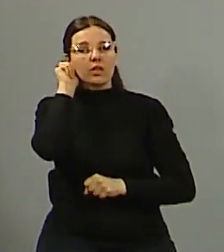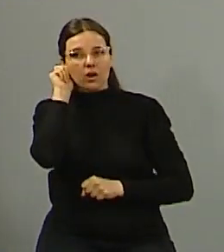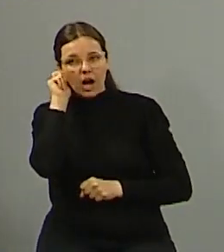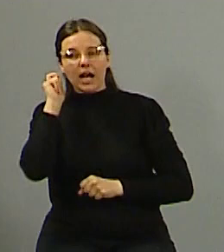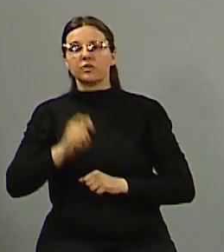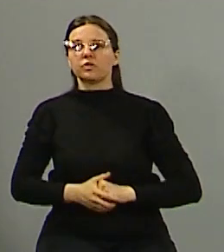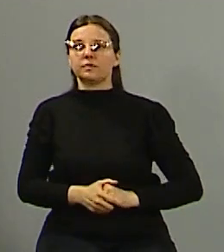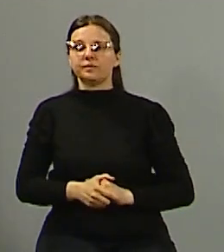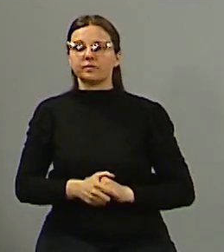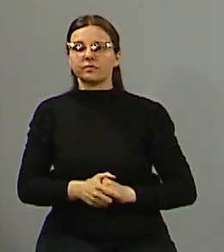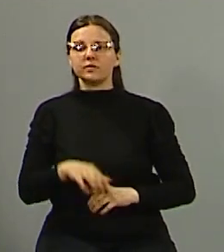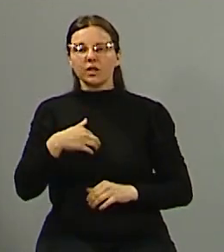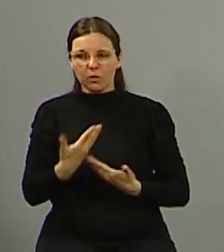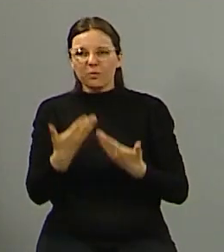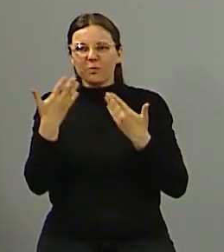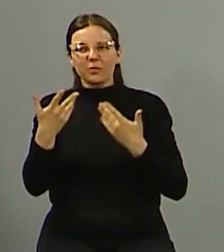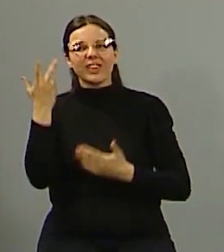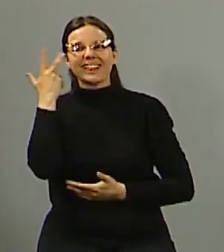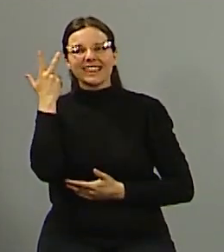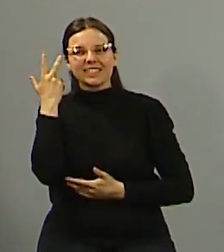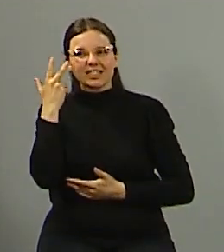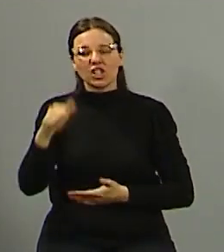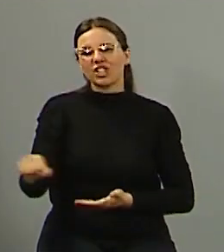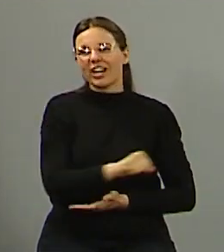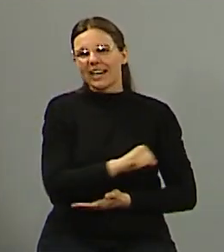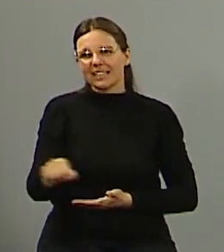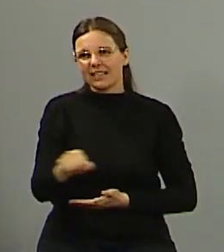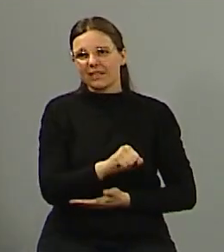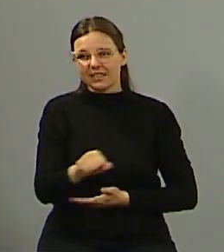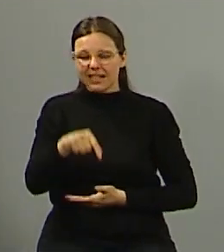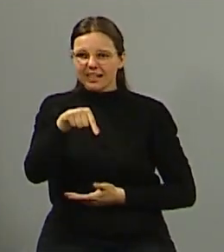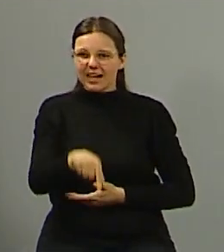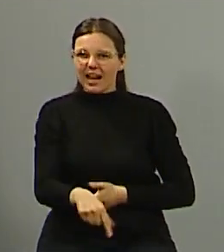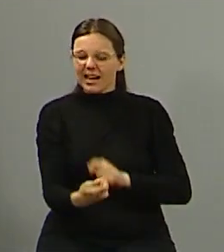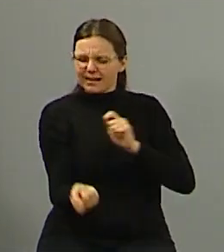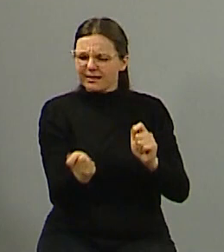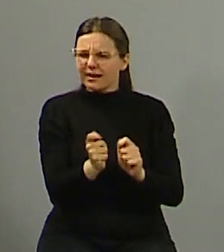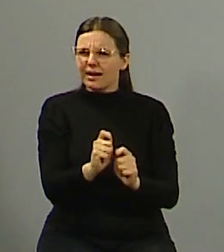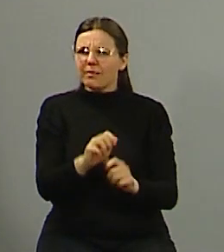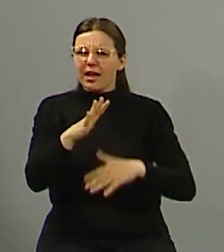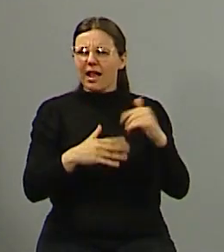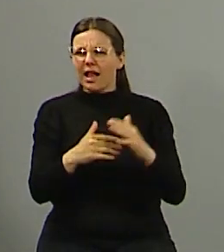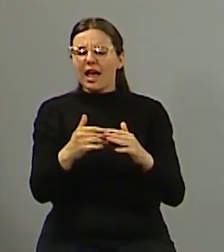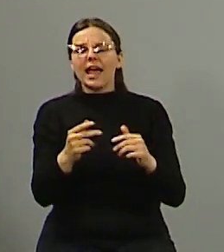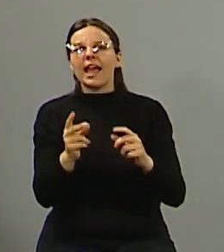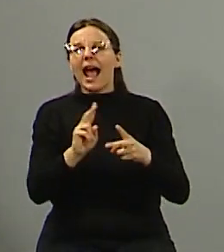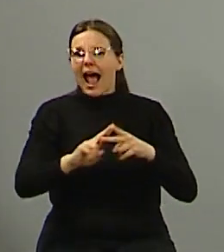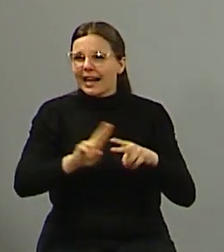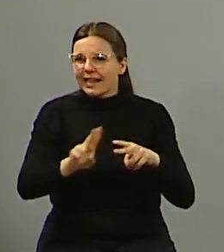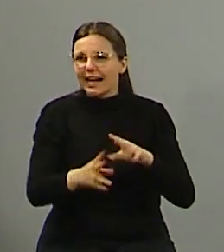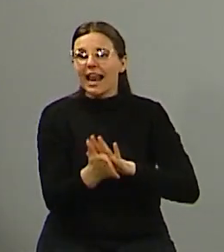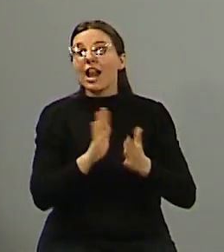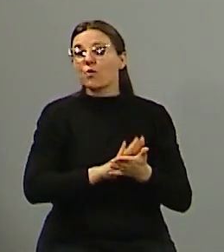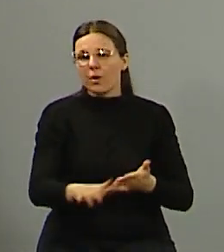yo tuve la posibilidad de renovar 18 jardines maternales a nuevo y quiero construir 7 jardines maternales en los